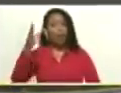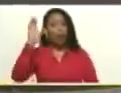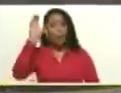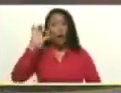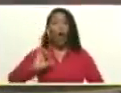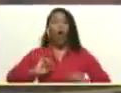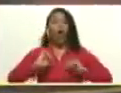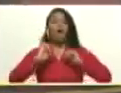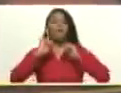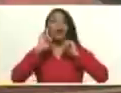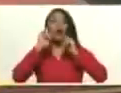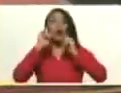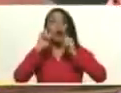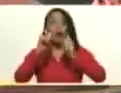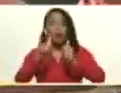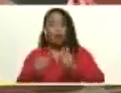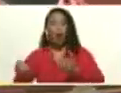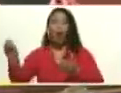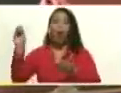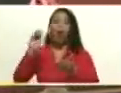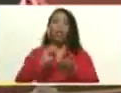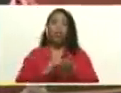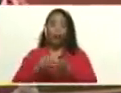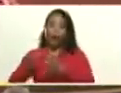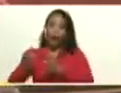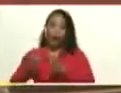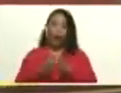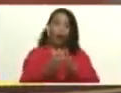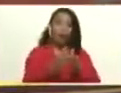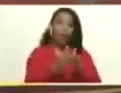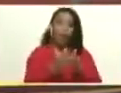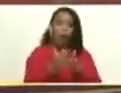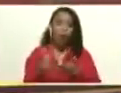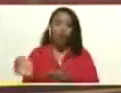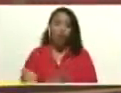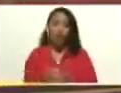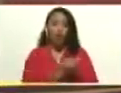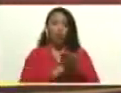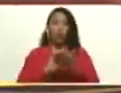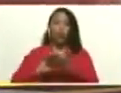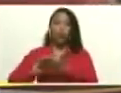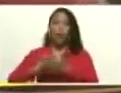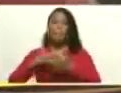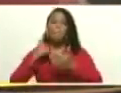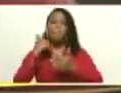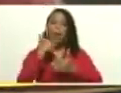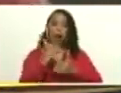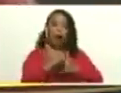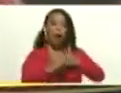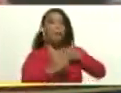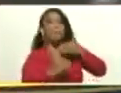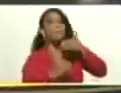comienza a transitar un camino de recuperación paulatina,